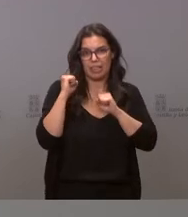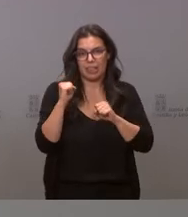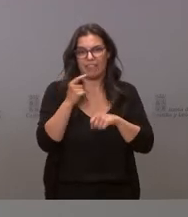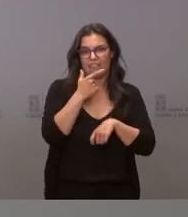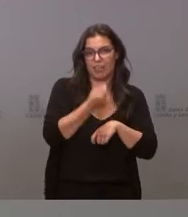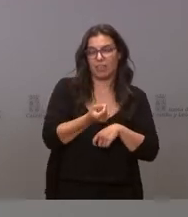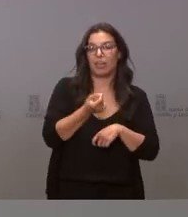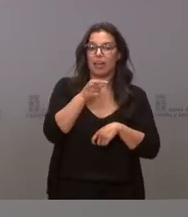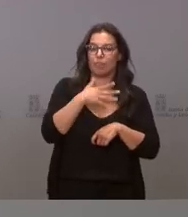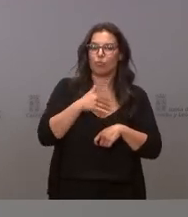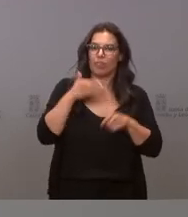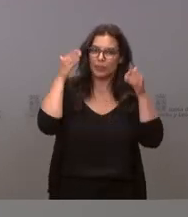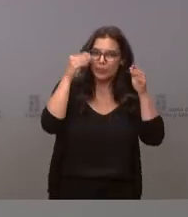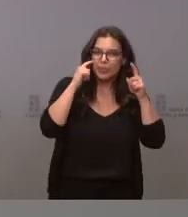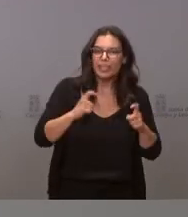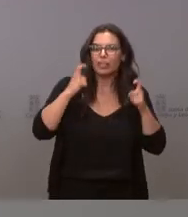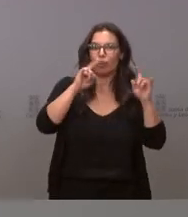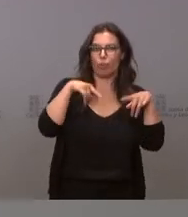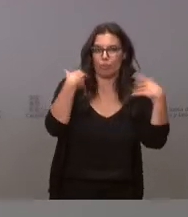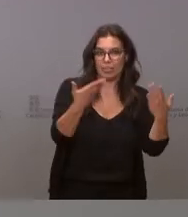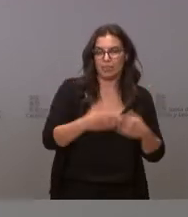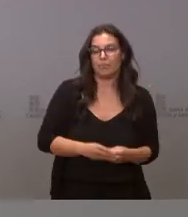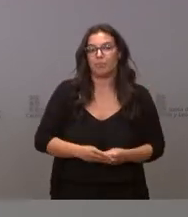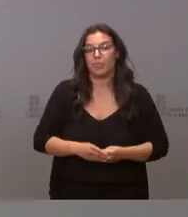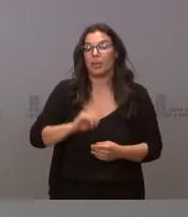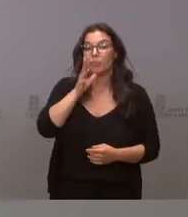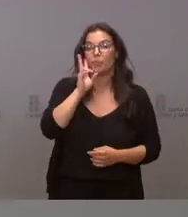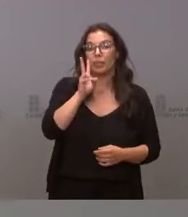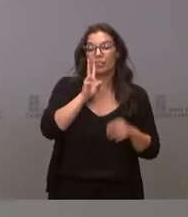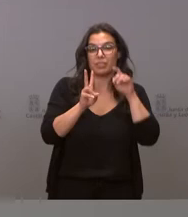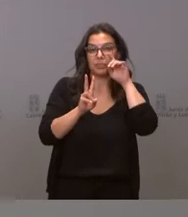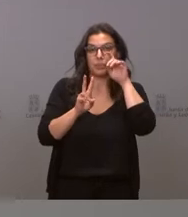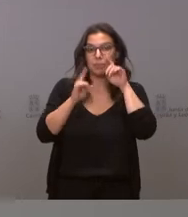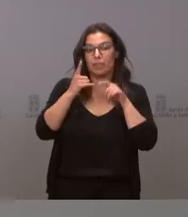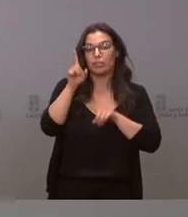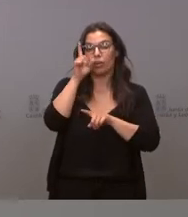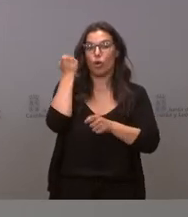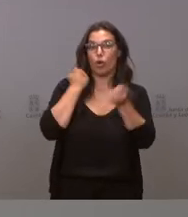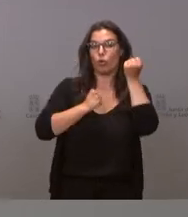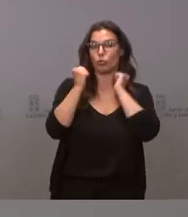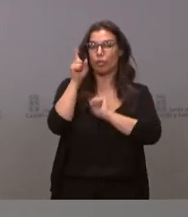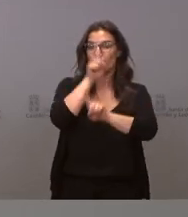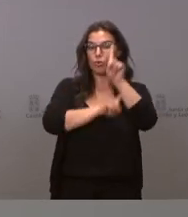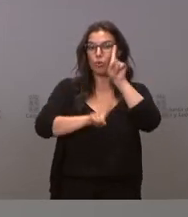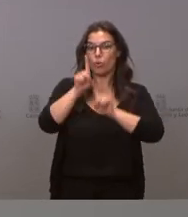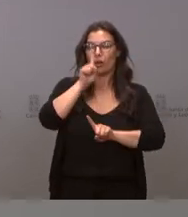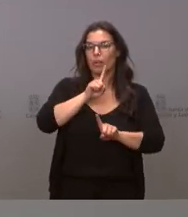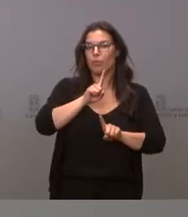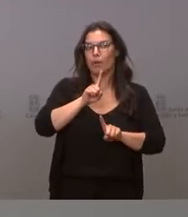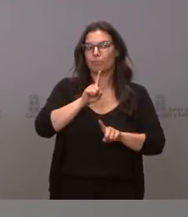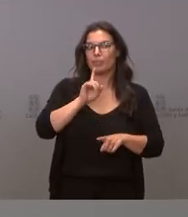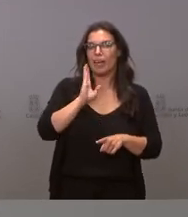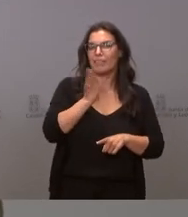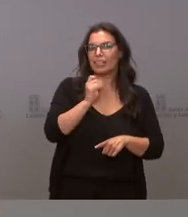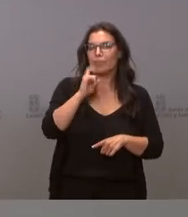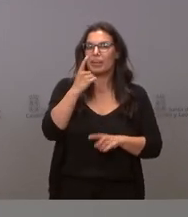todavía podemos hacer un especial esfuerzo principalmente viendo que las conductas problemáticas están afectando en buena medida a